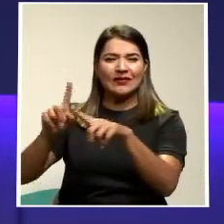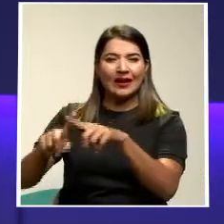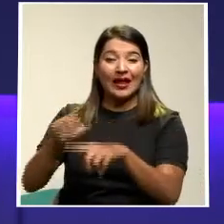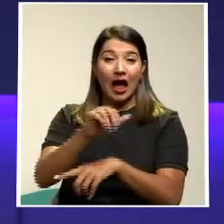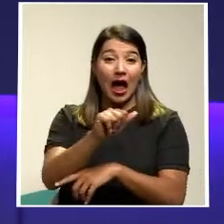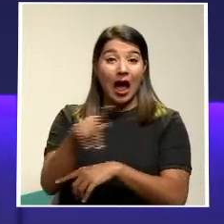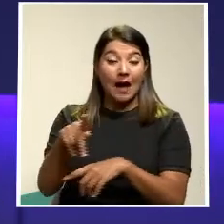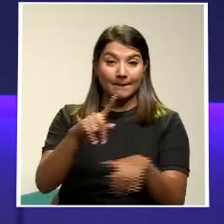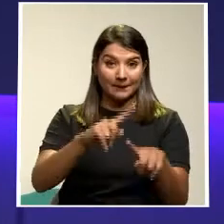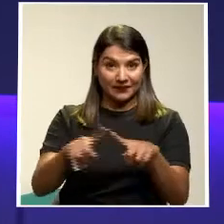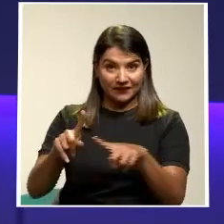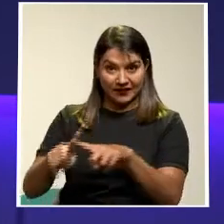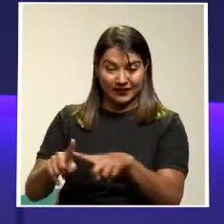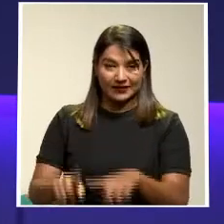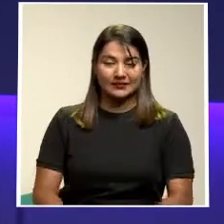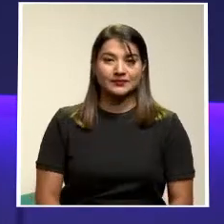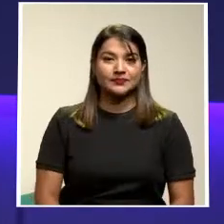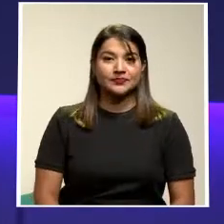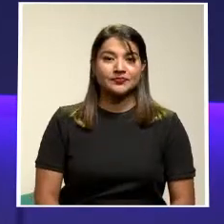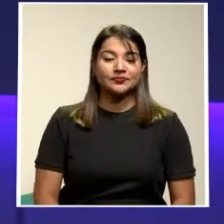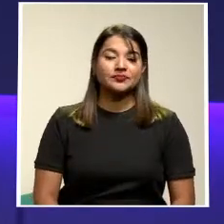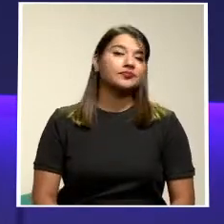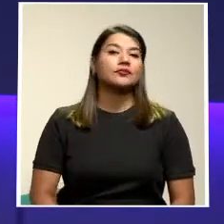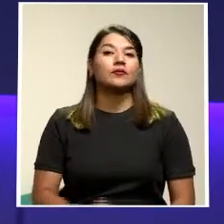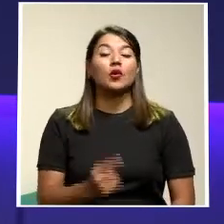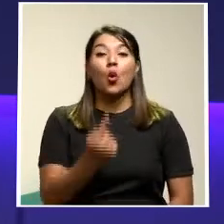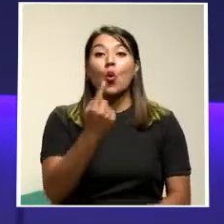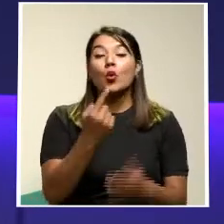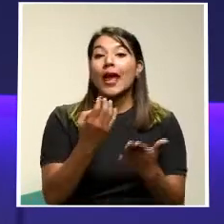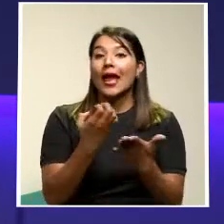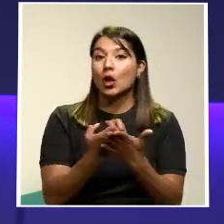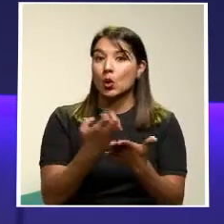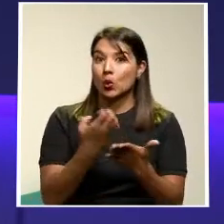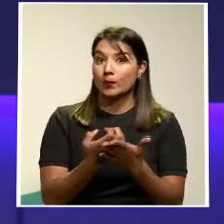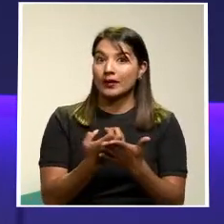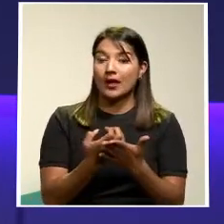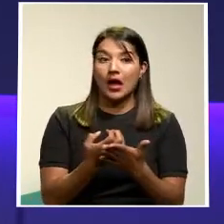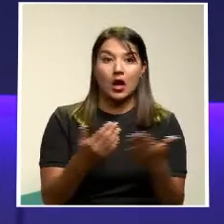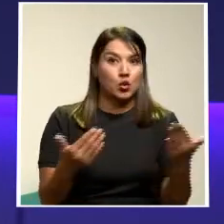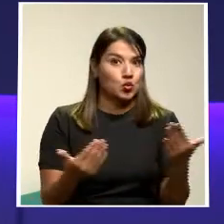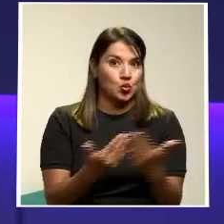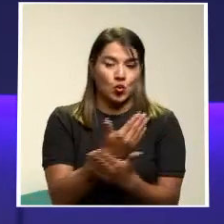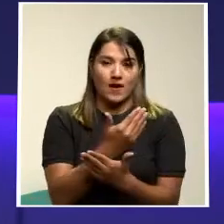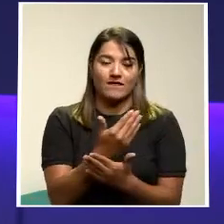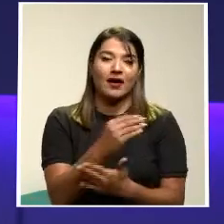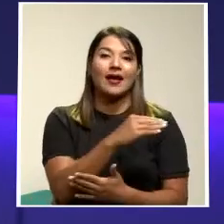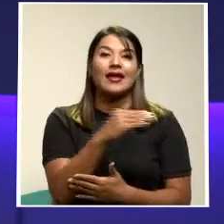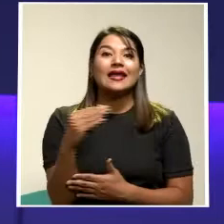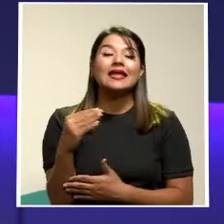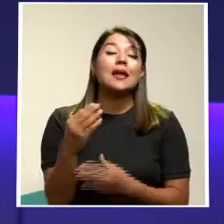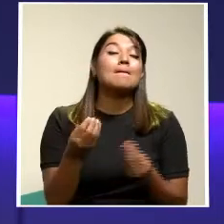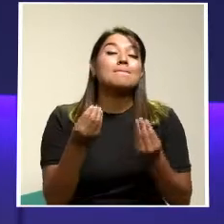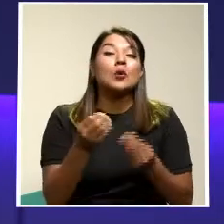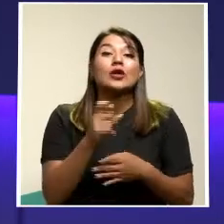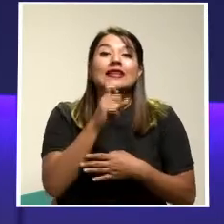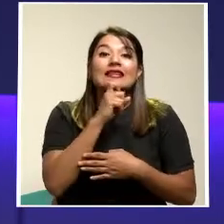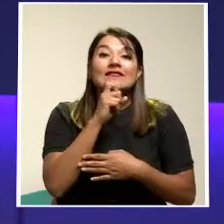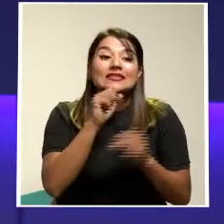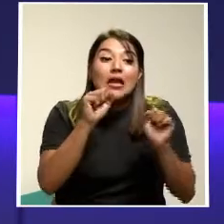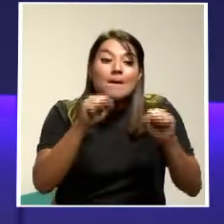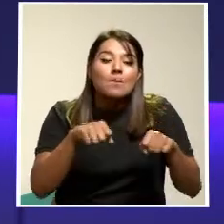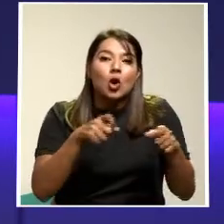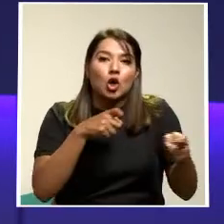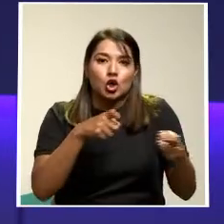diferentes Se trata de una economía completamente nueva y que es muy difícil de regular